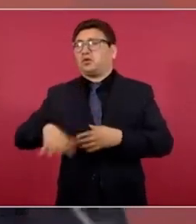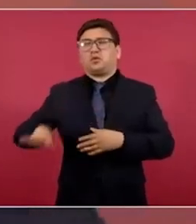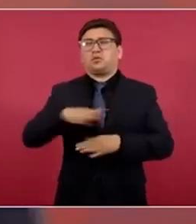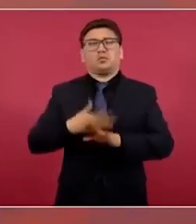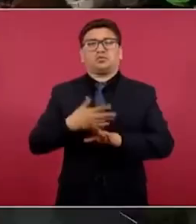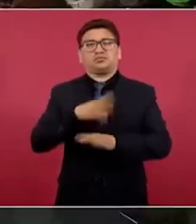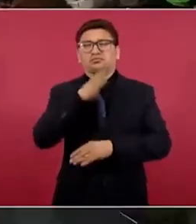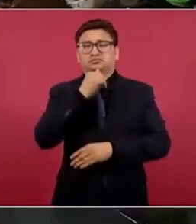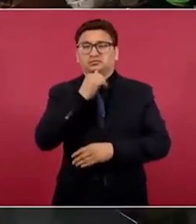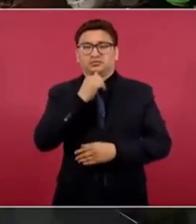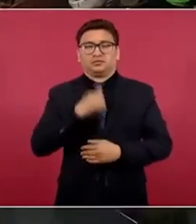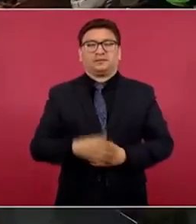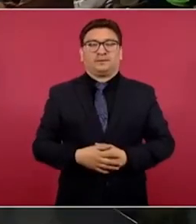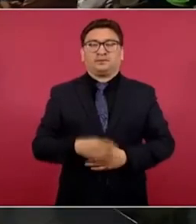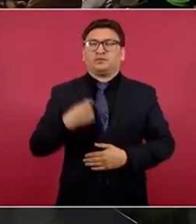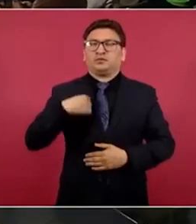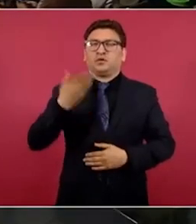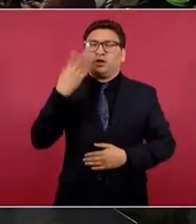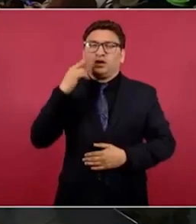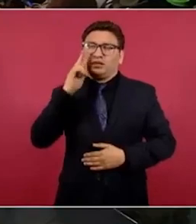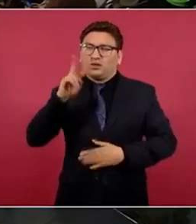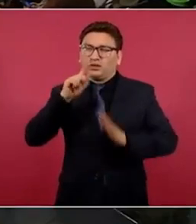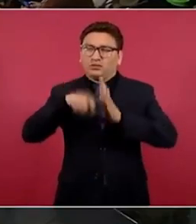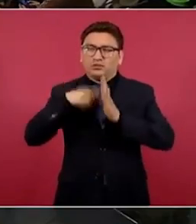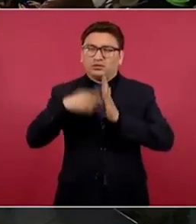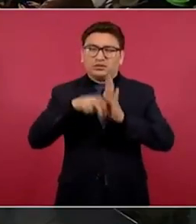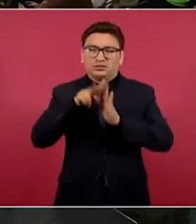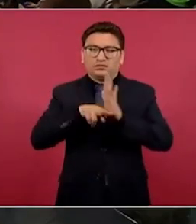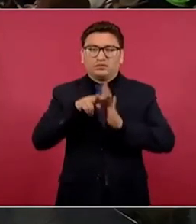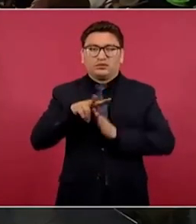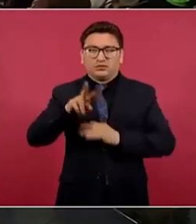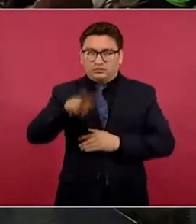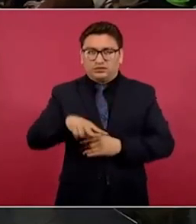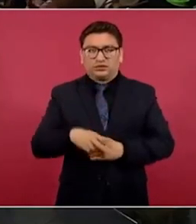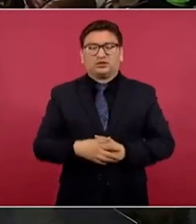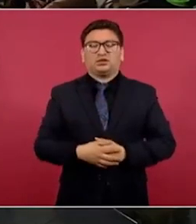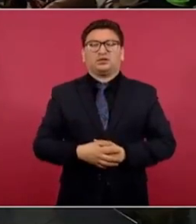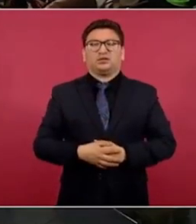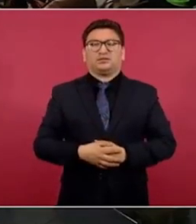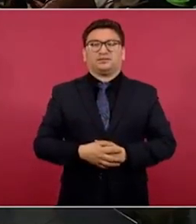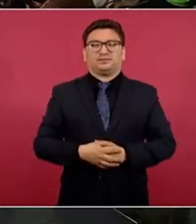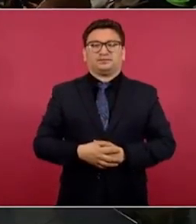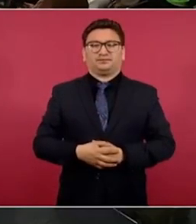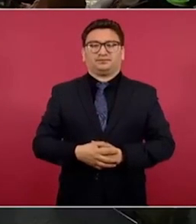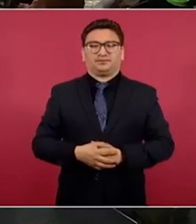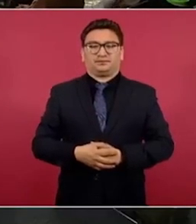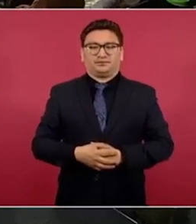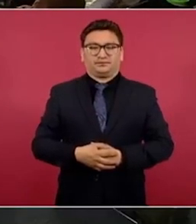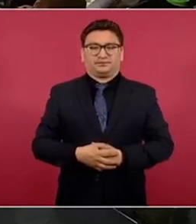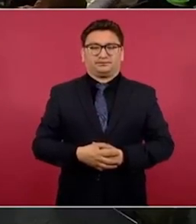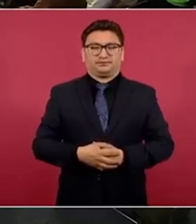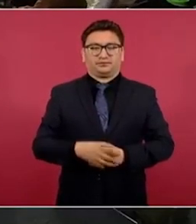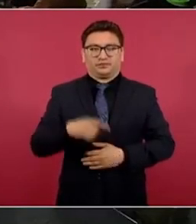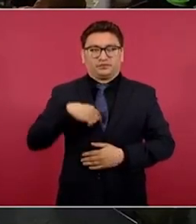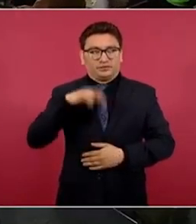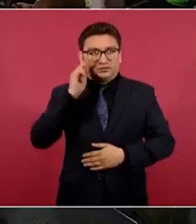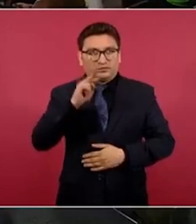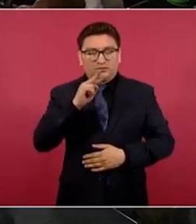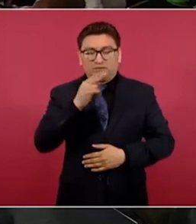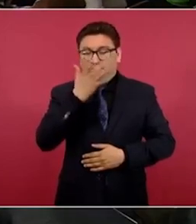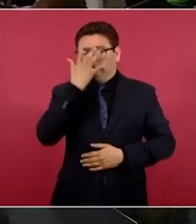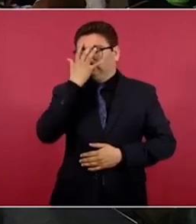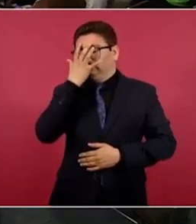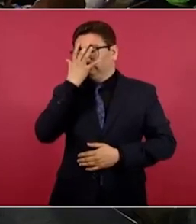Estaba yo viendo un video, de veras, que me dio pena ajena,